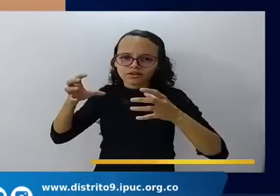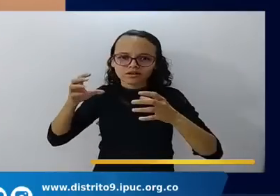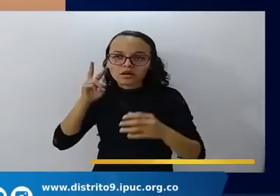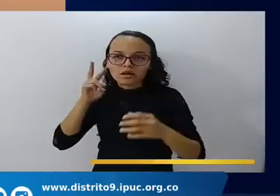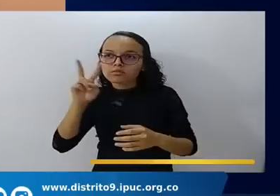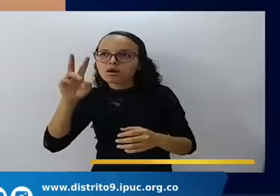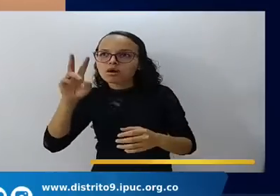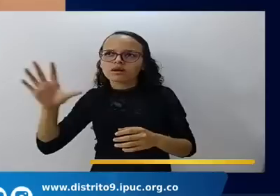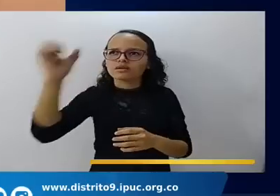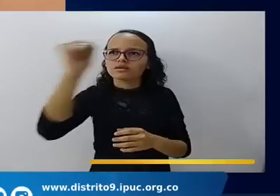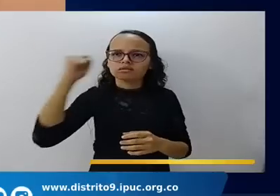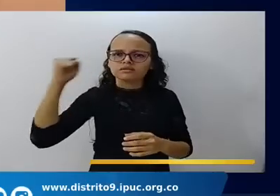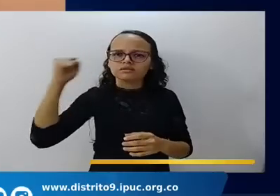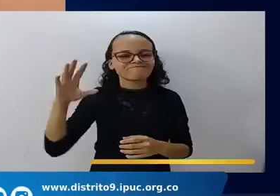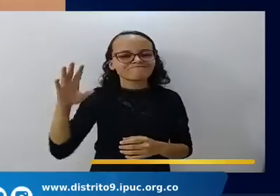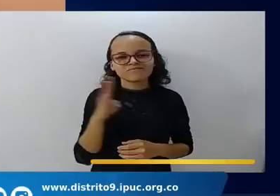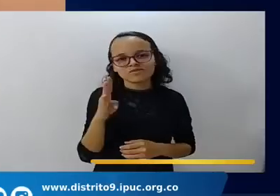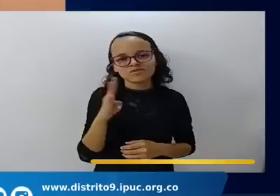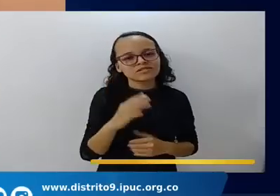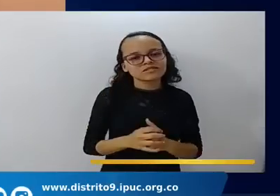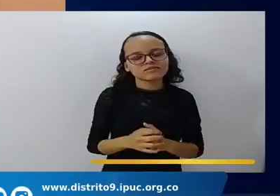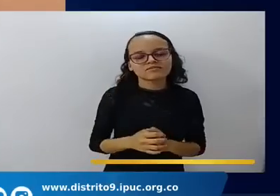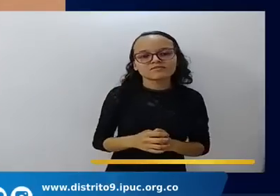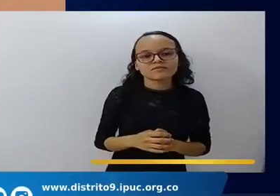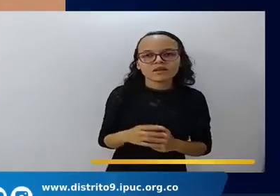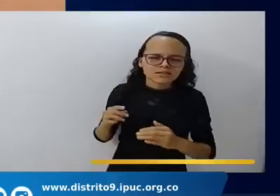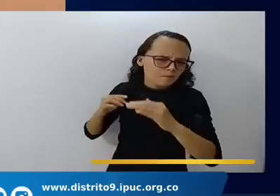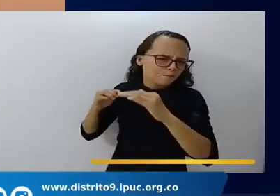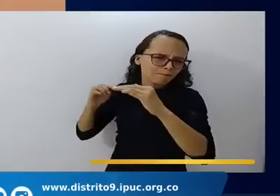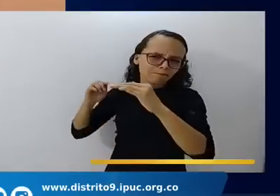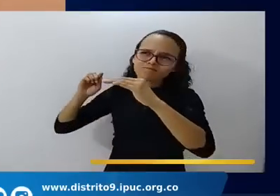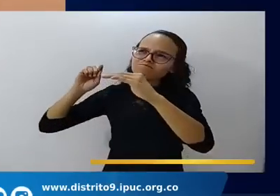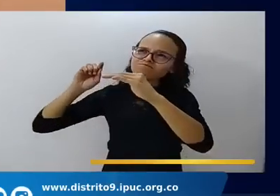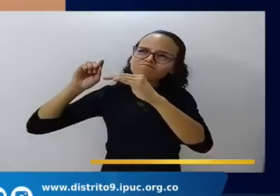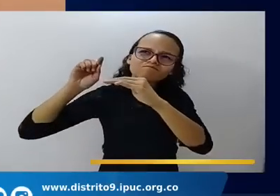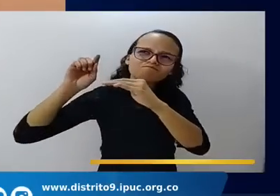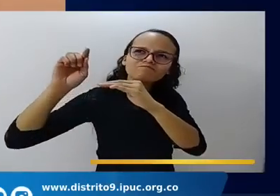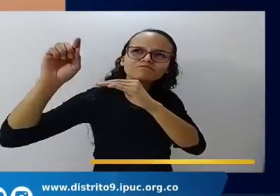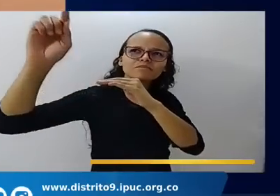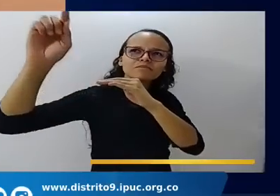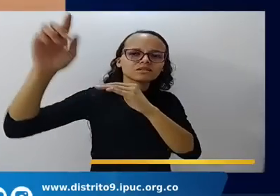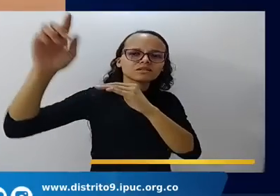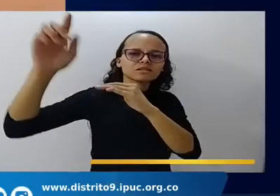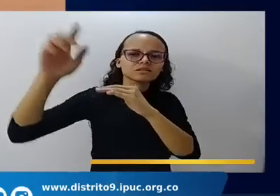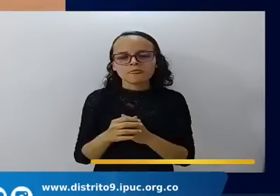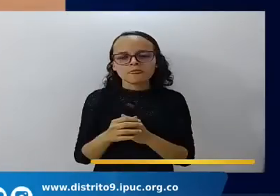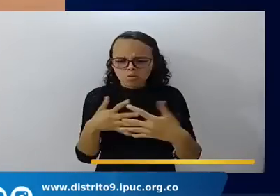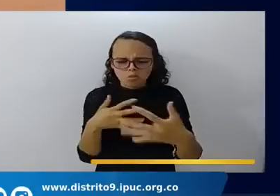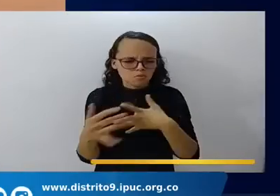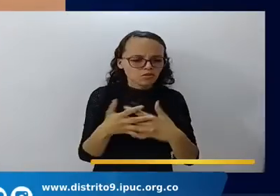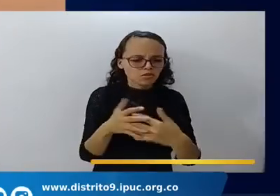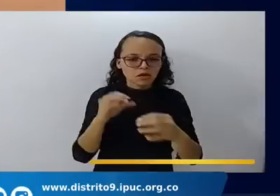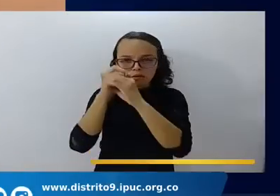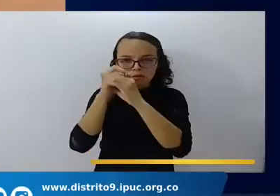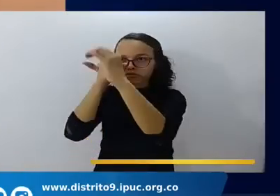Jane White, no dirán, ya tenemos otro más potente que el Jane White.